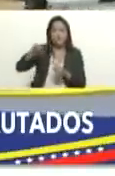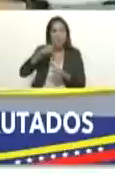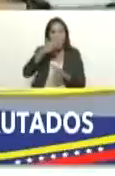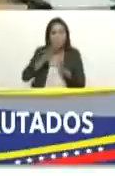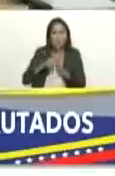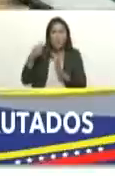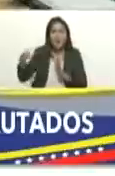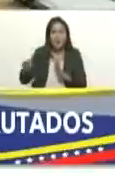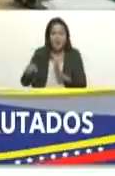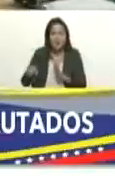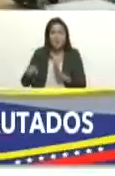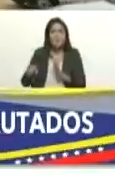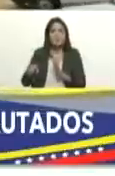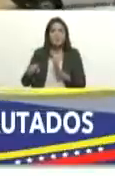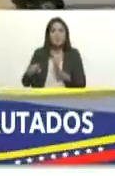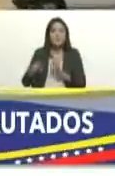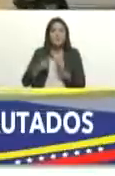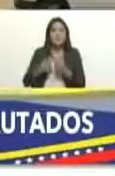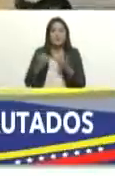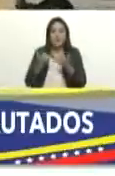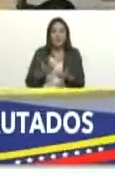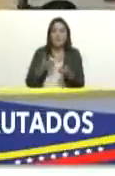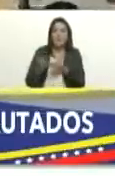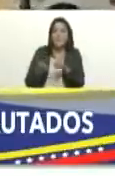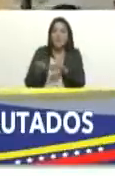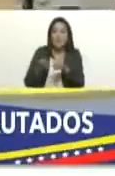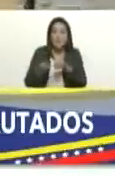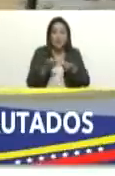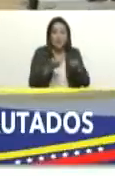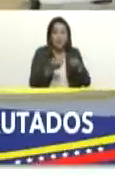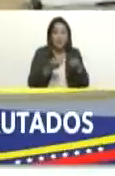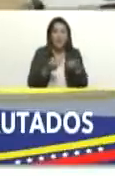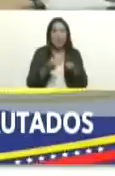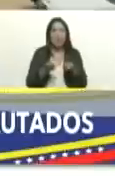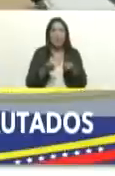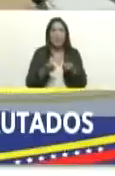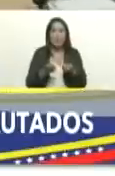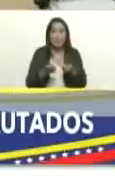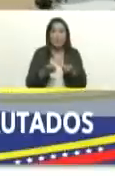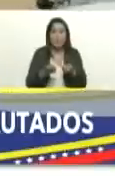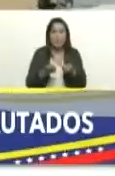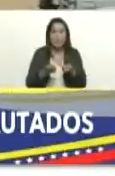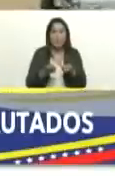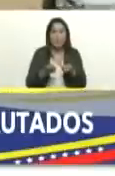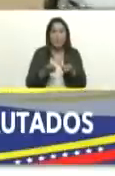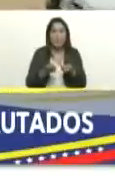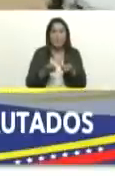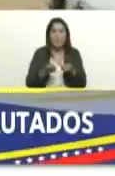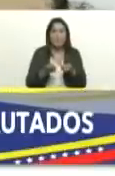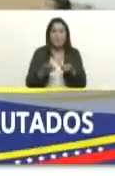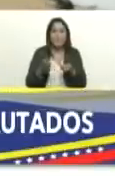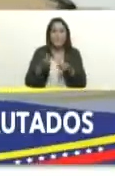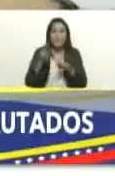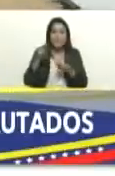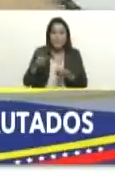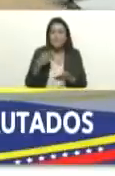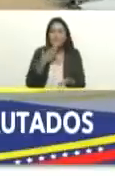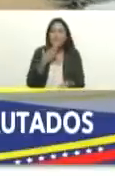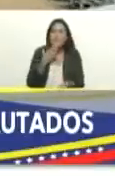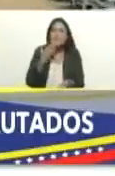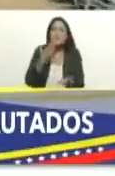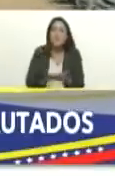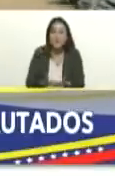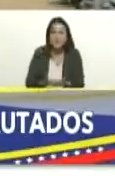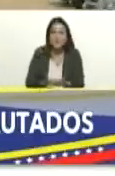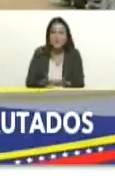todas las medidas de control administrativo todo el esfuerzo por la dirección colectiva que usted siempre ha planteado la necesidad